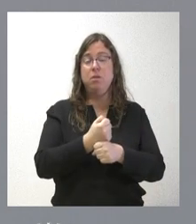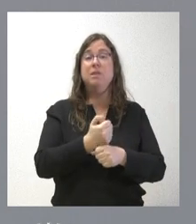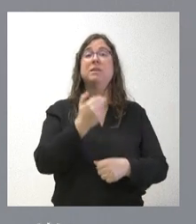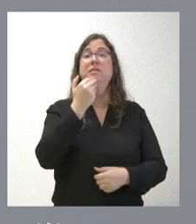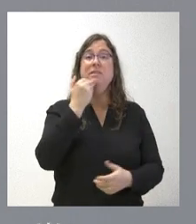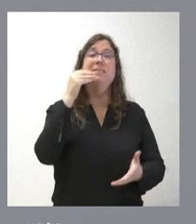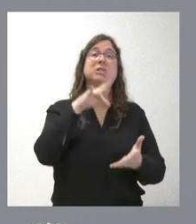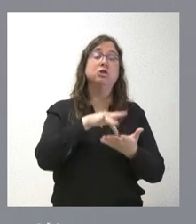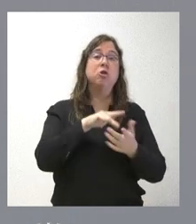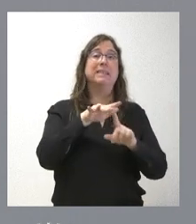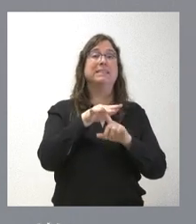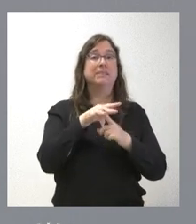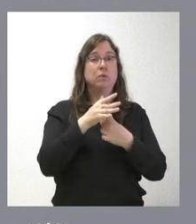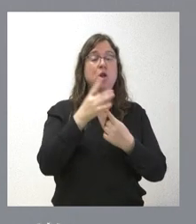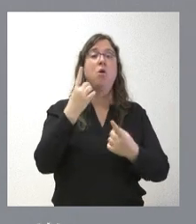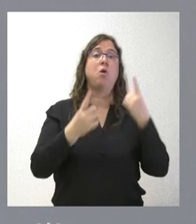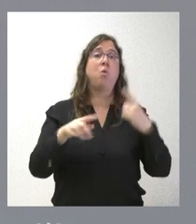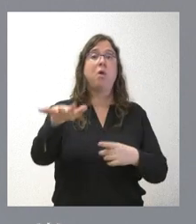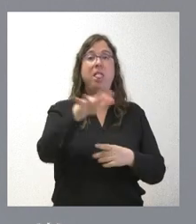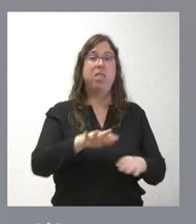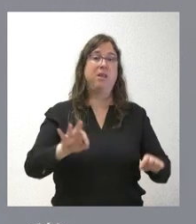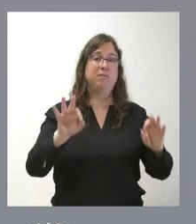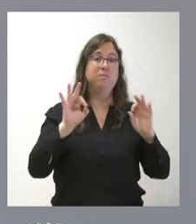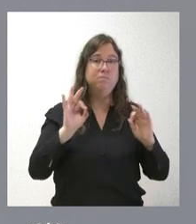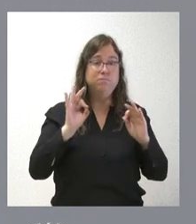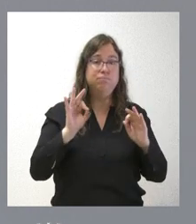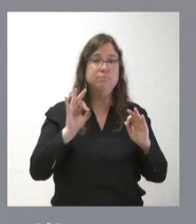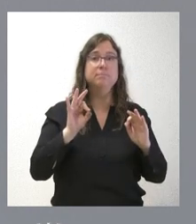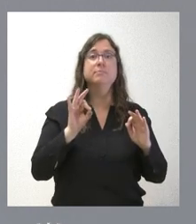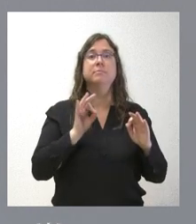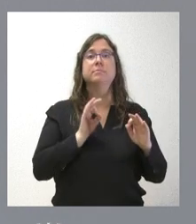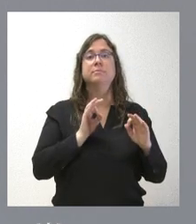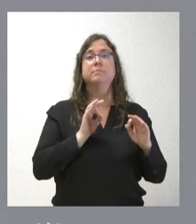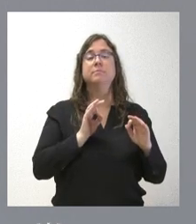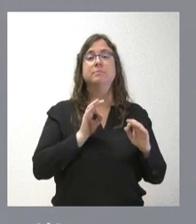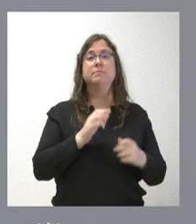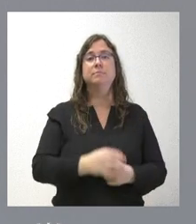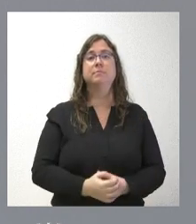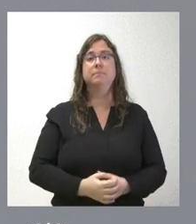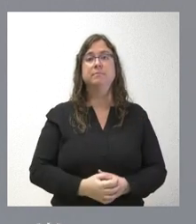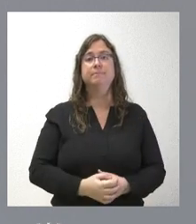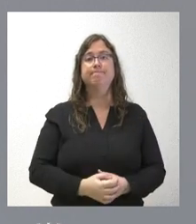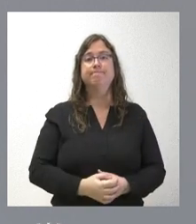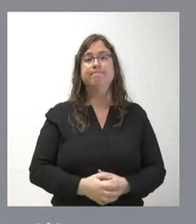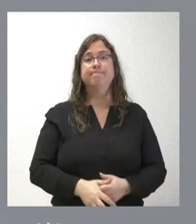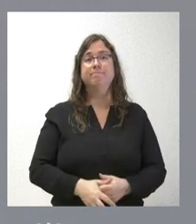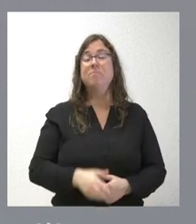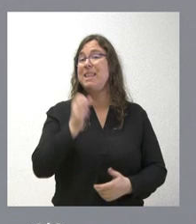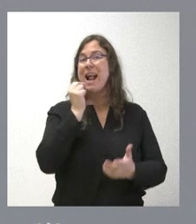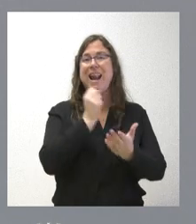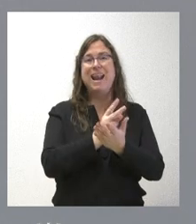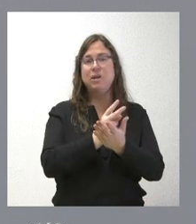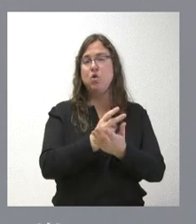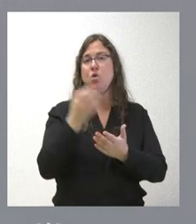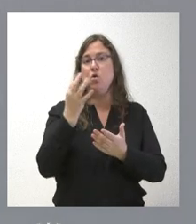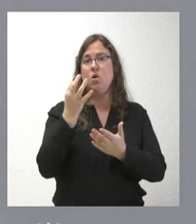se llega a estas circunstancias y a algunas zonas concretas, la situación es más acuciante que en otras incluso, pues el reto ya no es